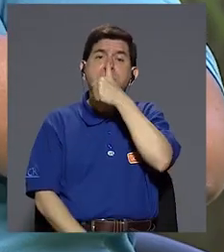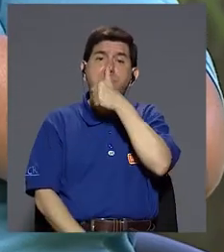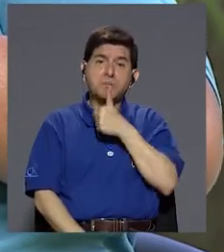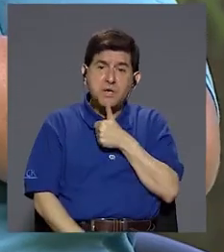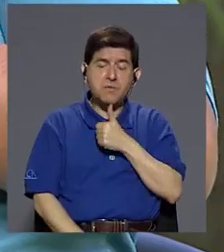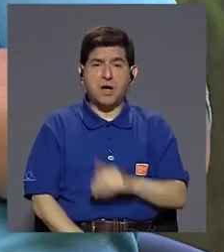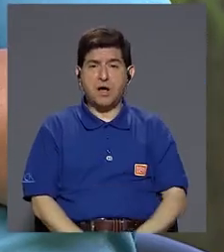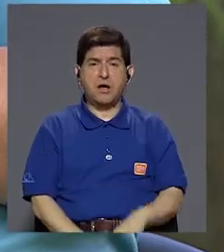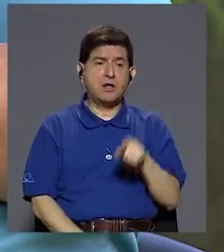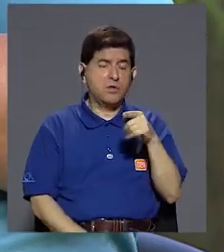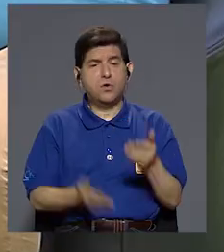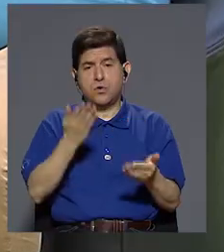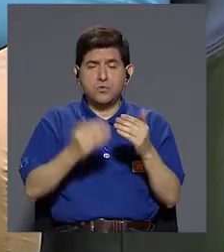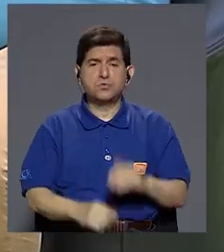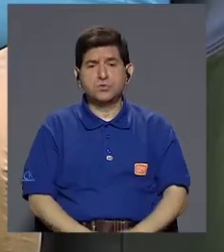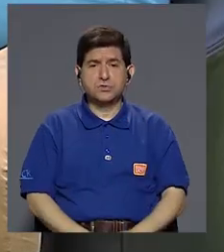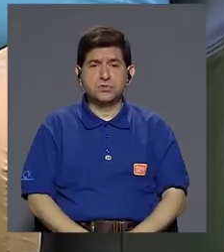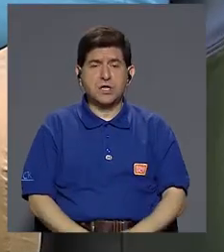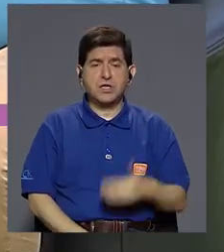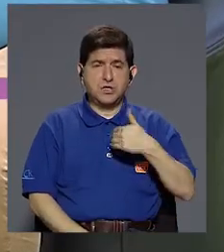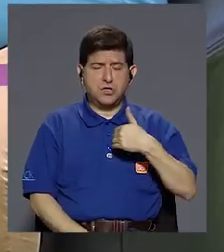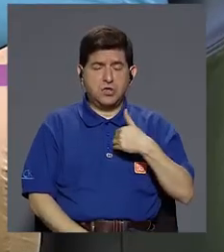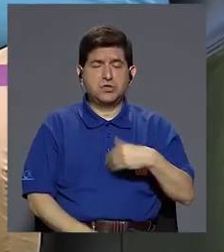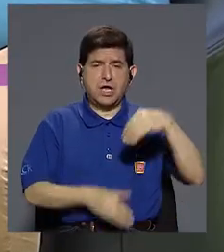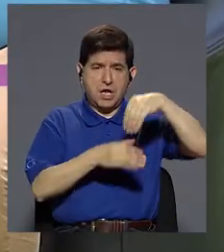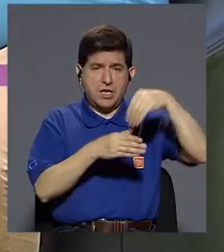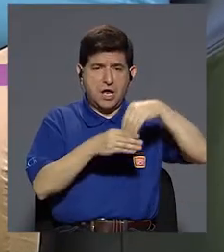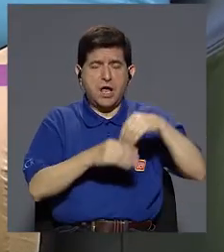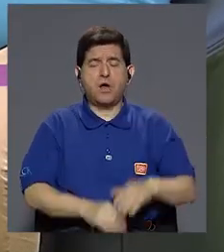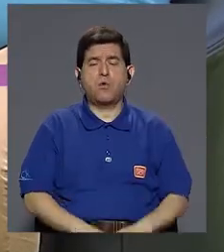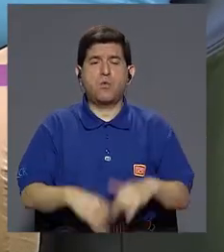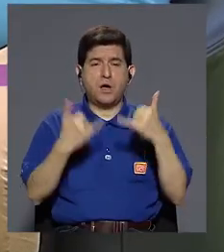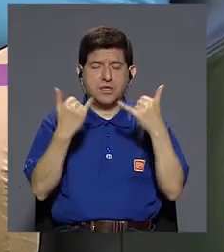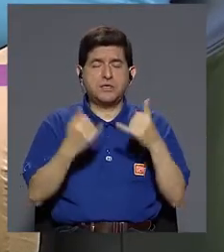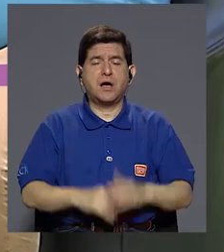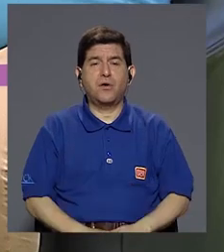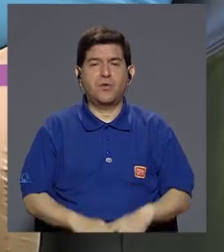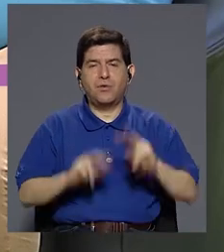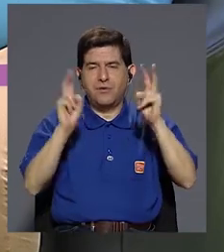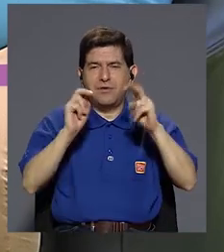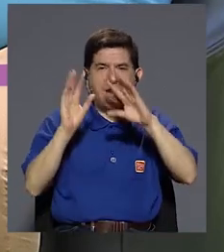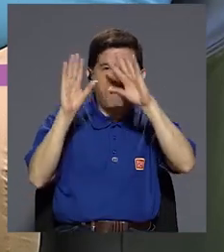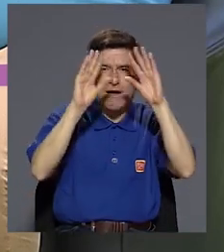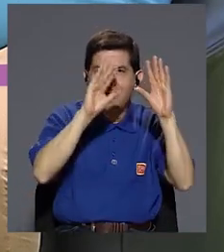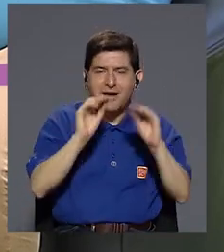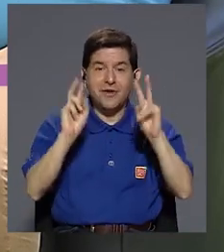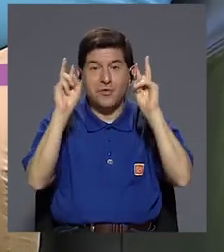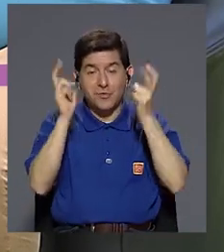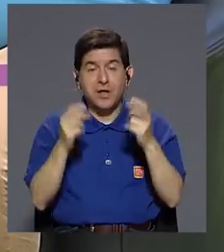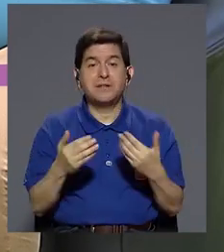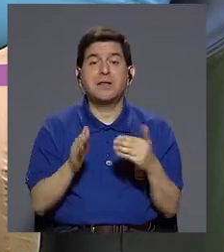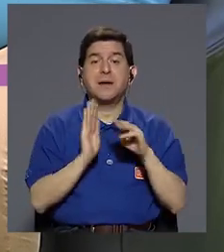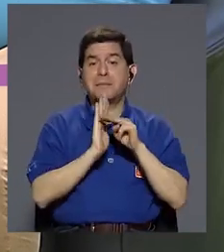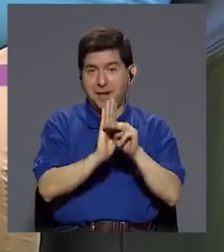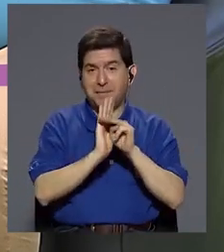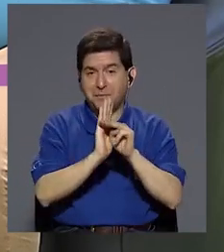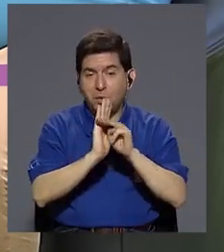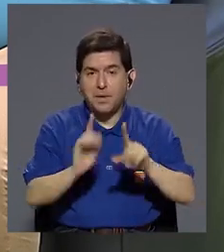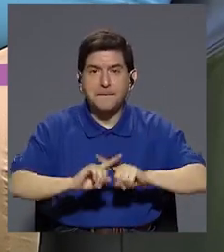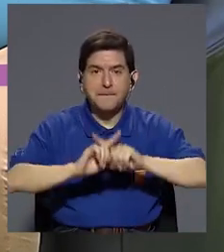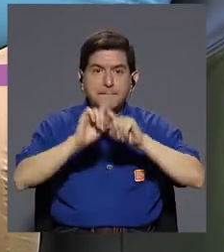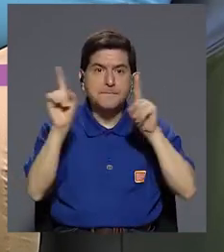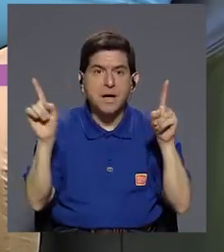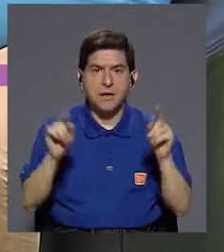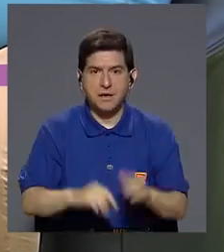privado, en tu dispositivo, en tu cuenta, en la nube, ¿verdad? Ahora que es tan de moda este tema, ¿verdad? Pero lo